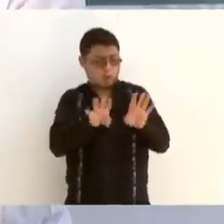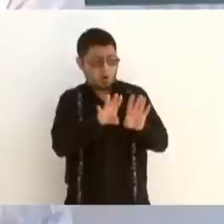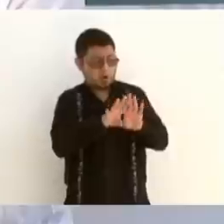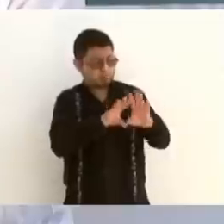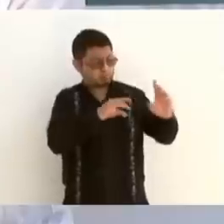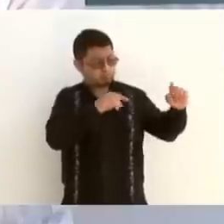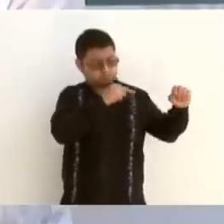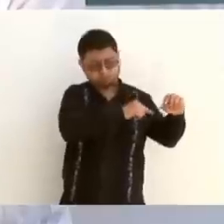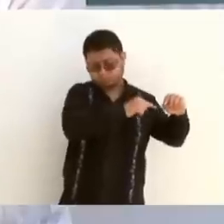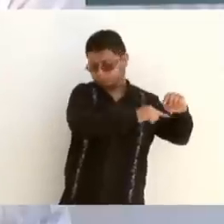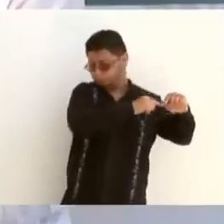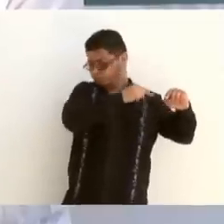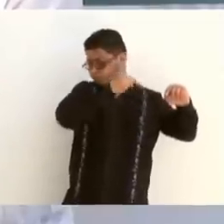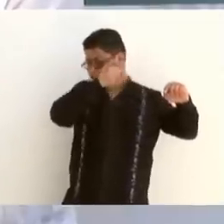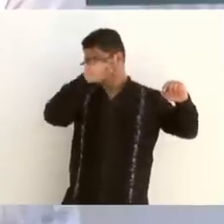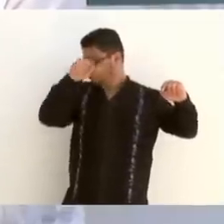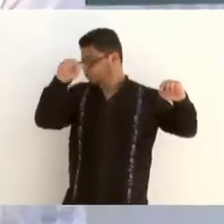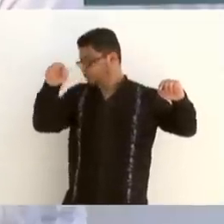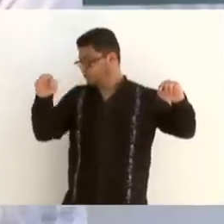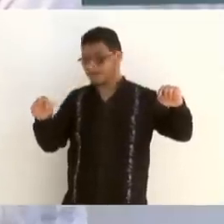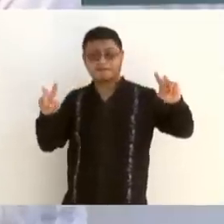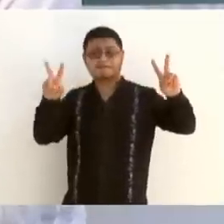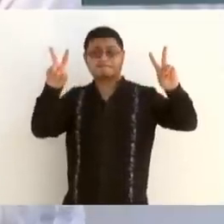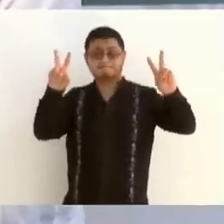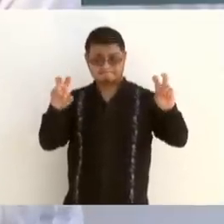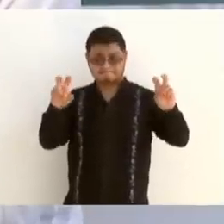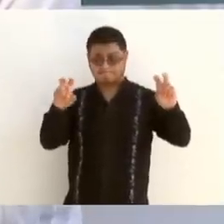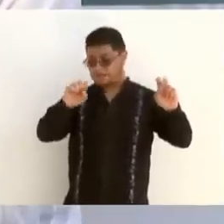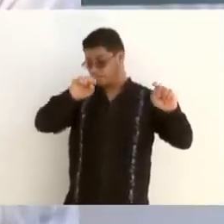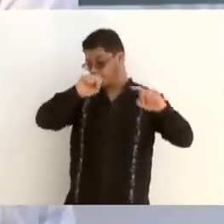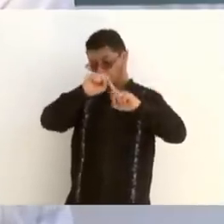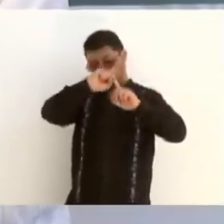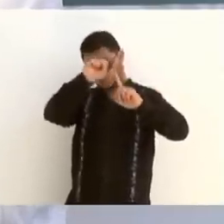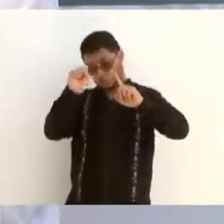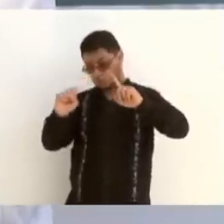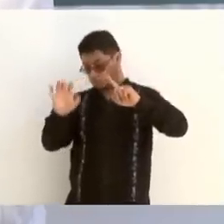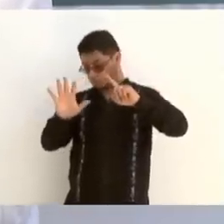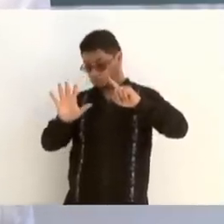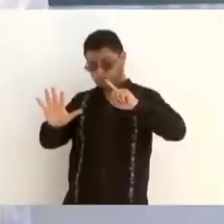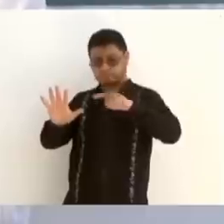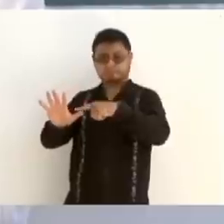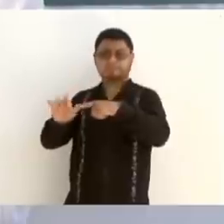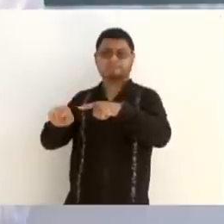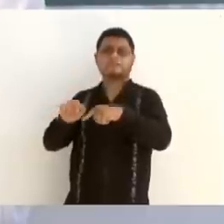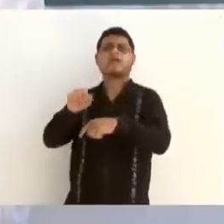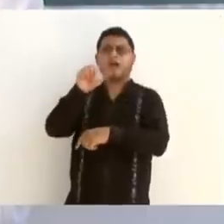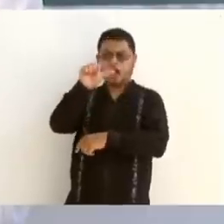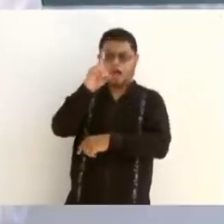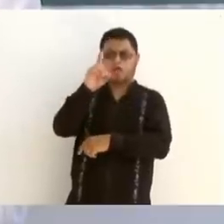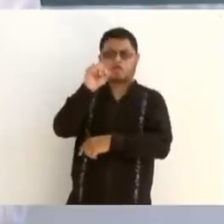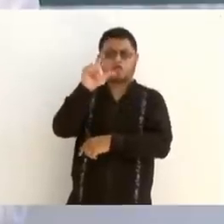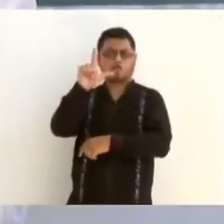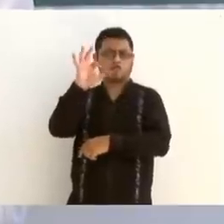sureste es precisamente don Adolfo Ruiz Cortines.